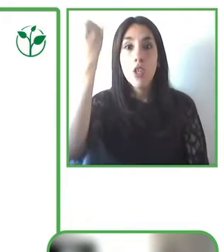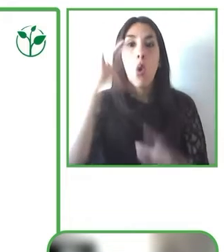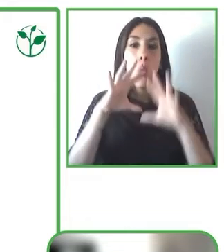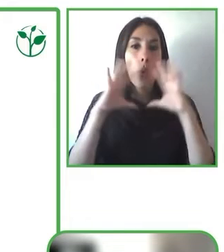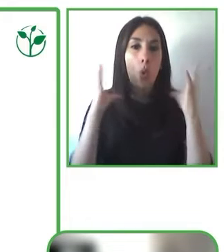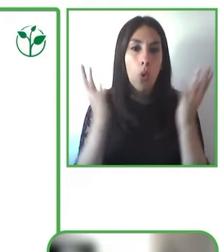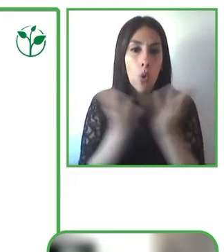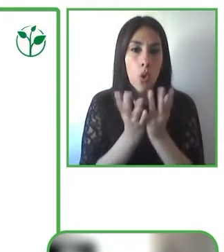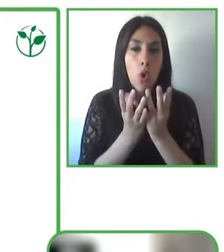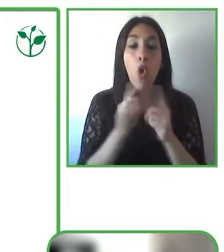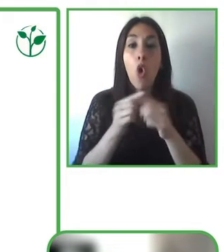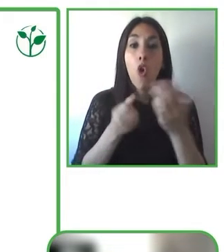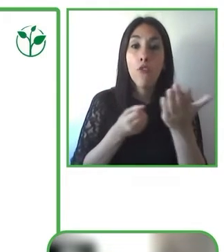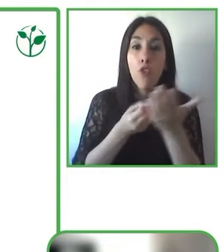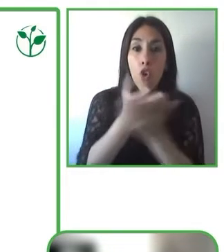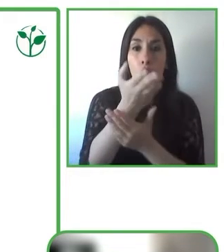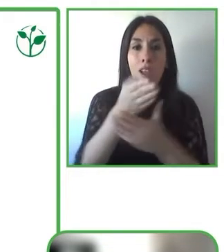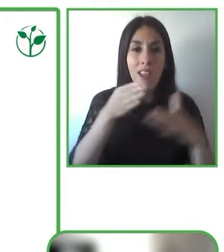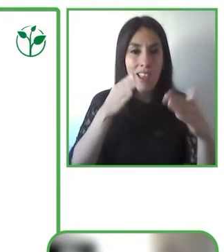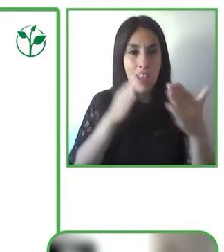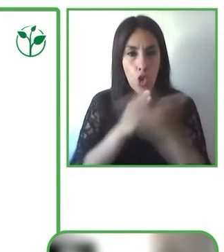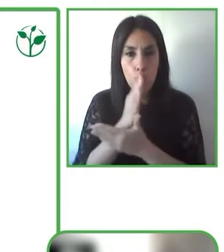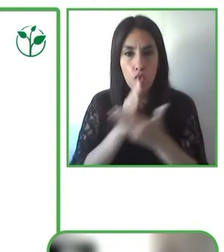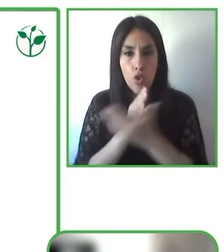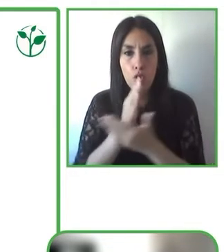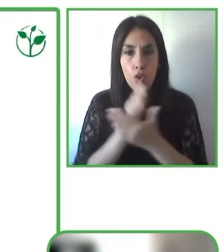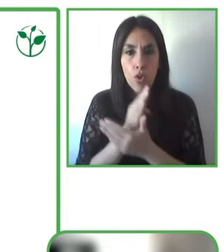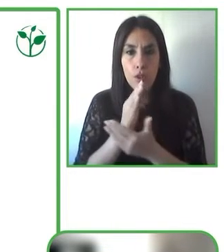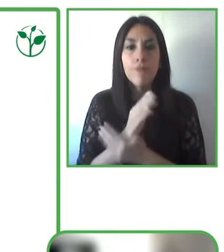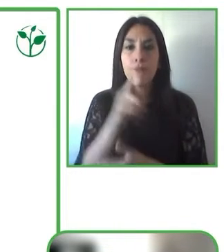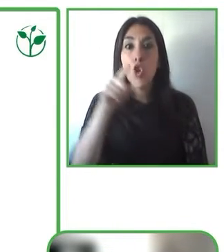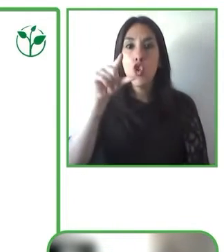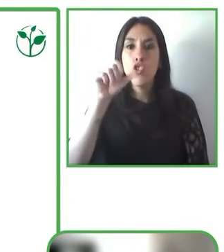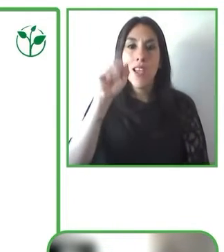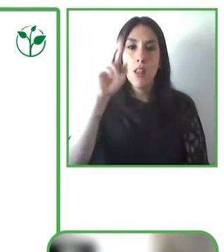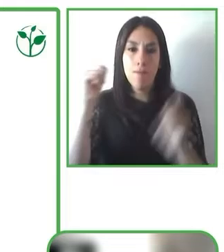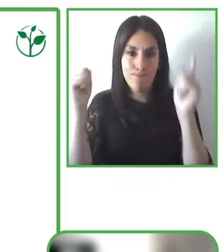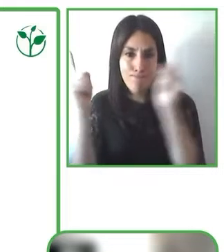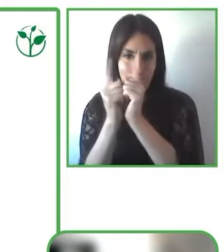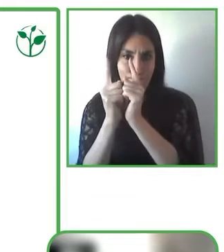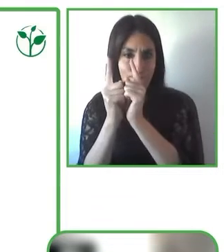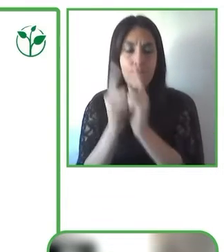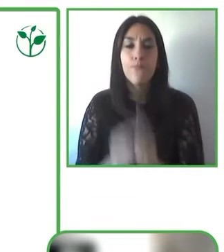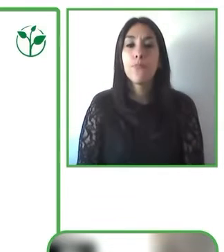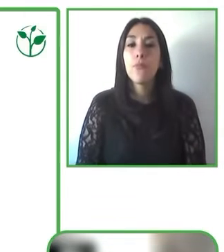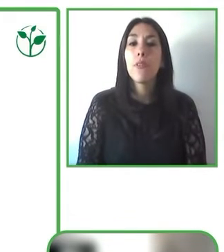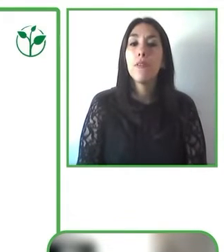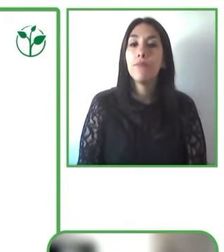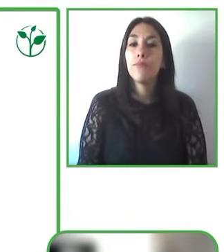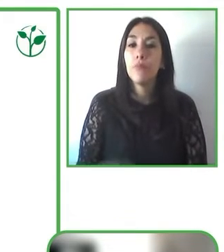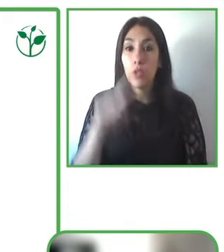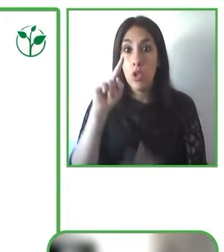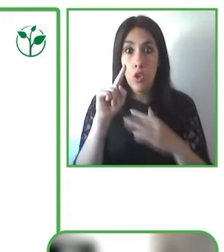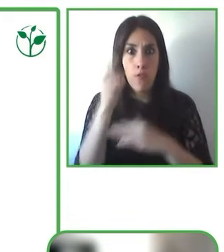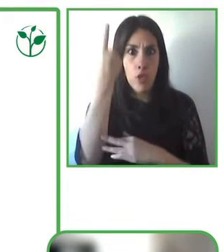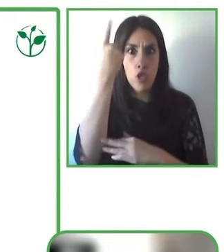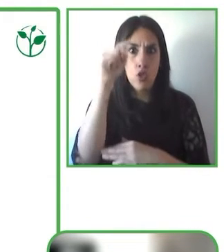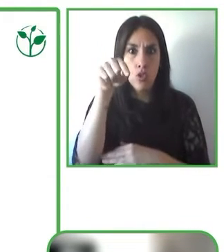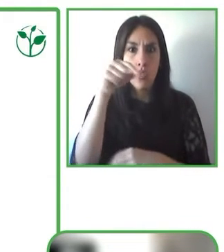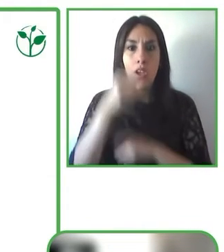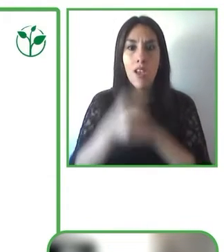fundó en 2008 por el Mobile and Wireless Forum para brindar información sobre